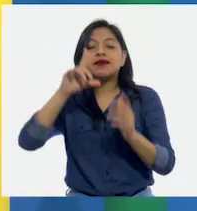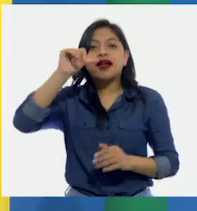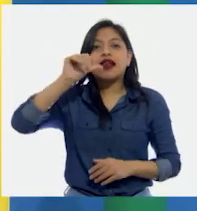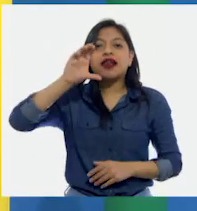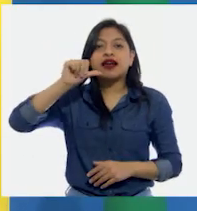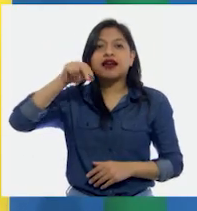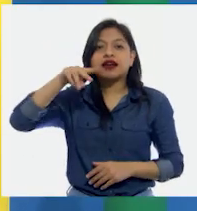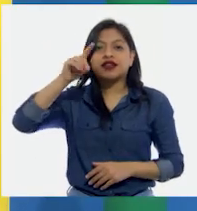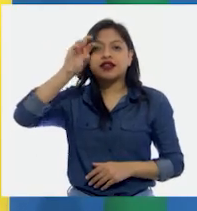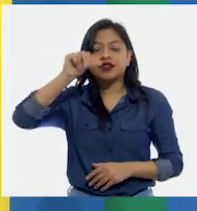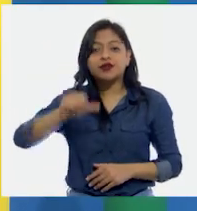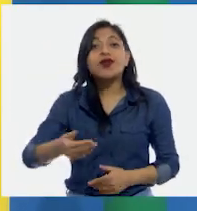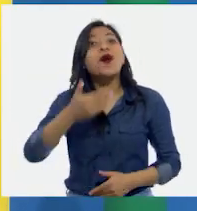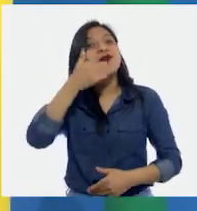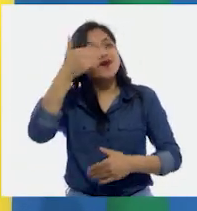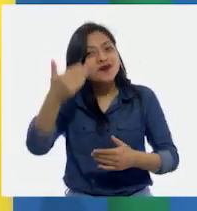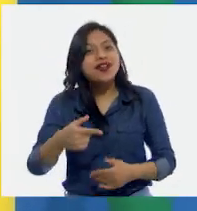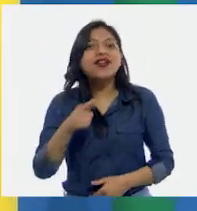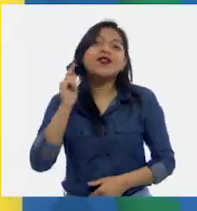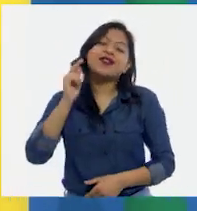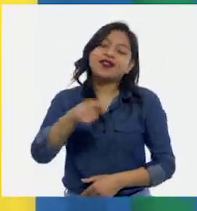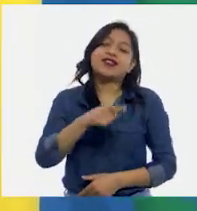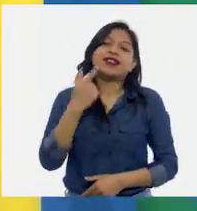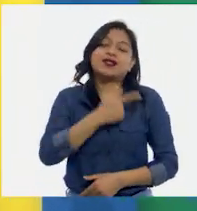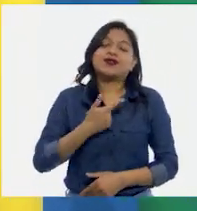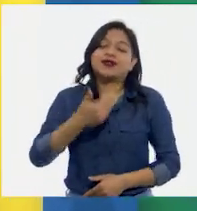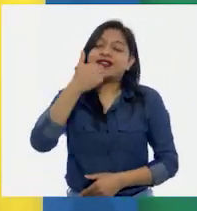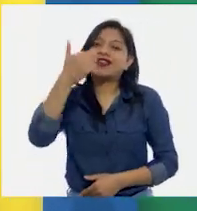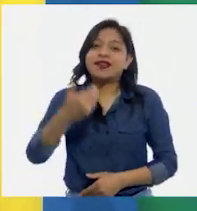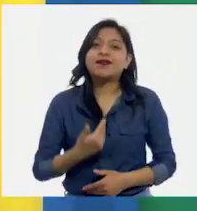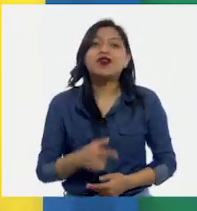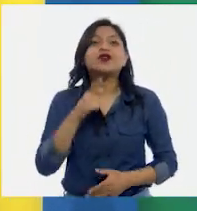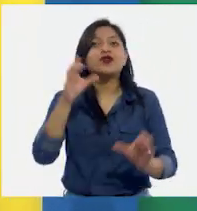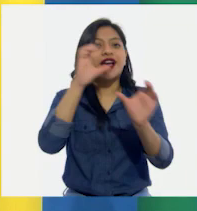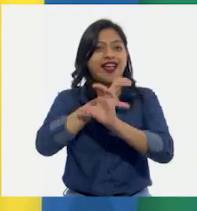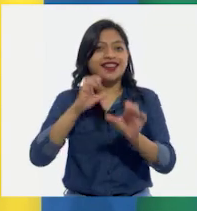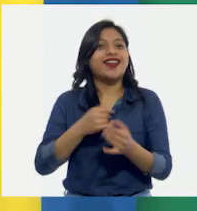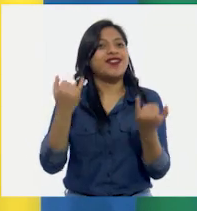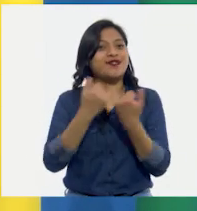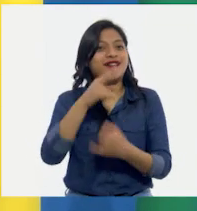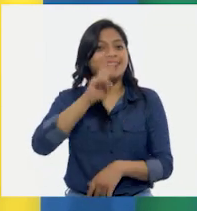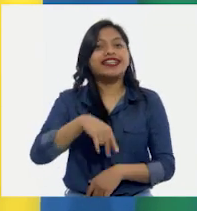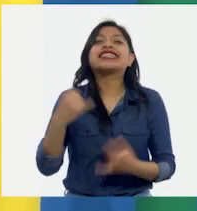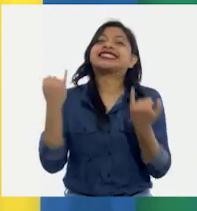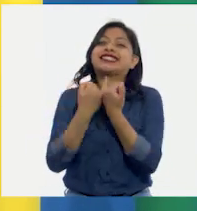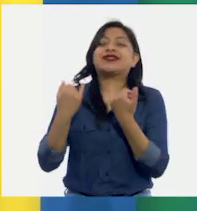bien. Qué bueno que te haya gustado, Juan Carlos. Yo creo que hasta cantaste, ¿verdad? Bailé.